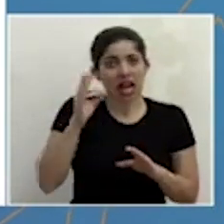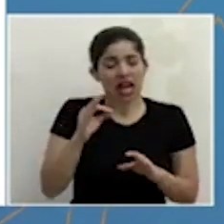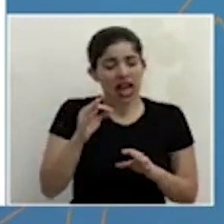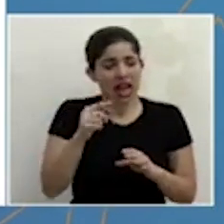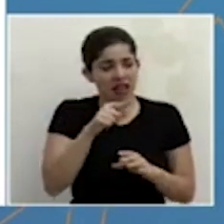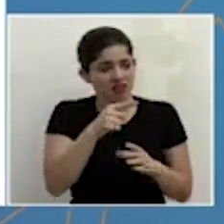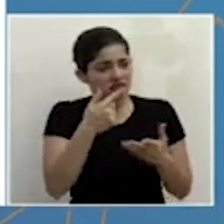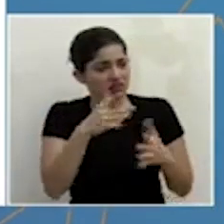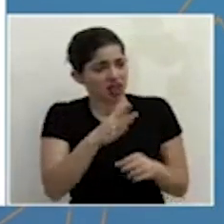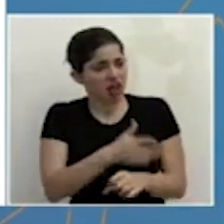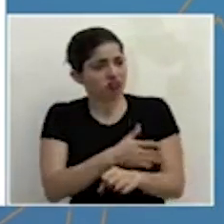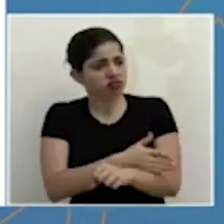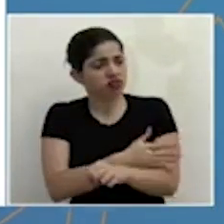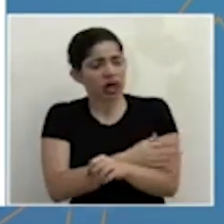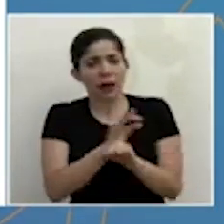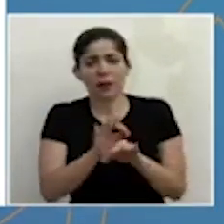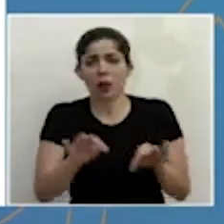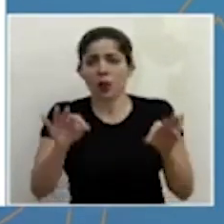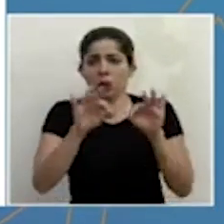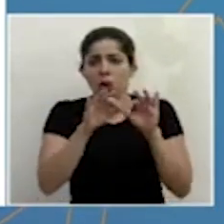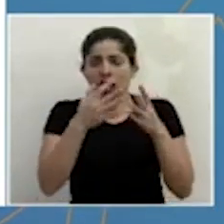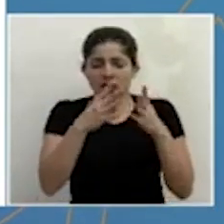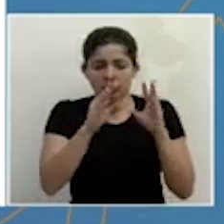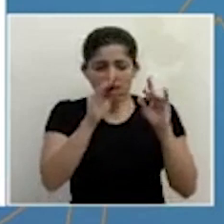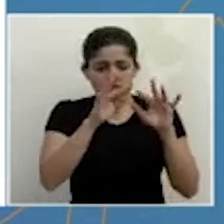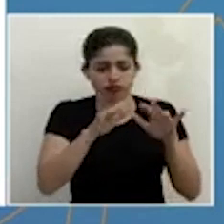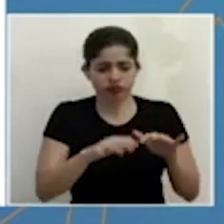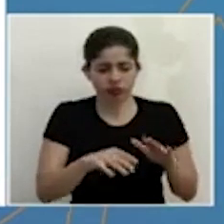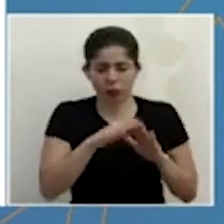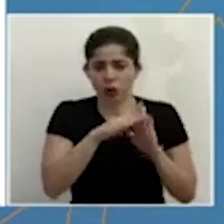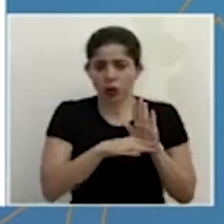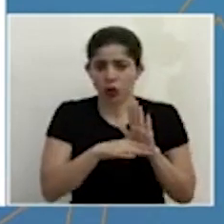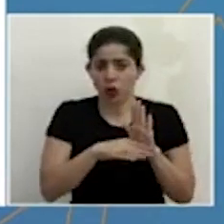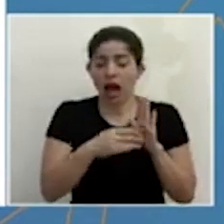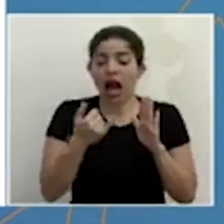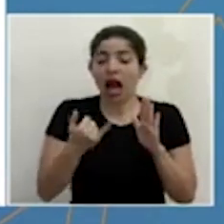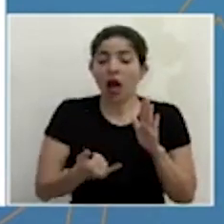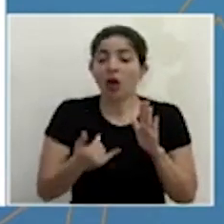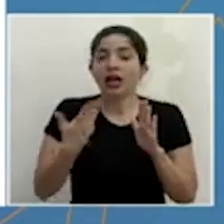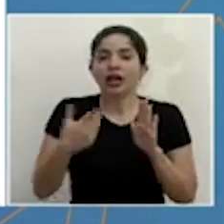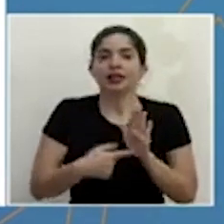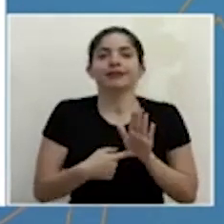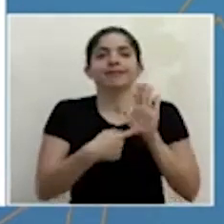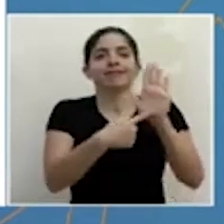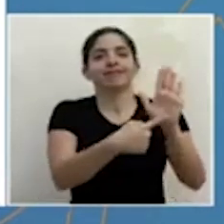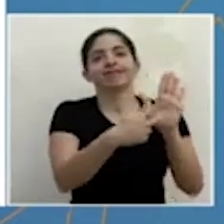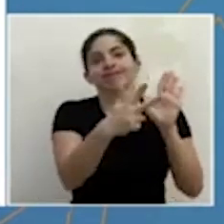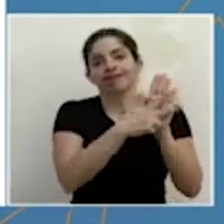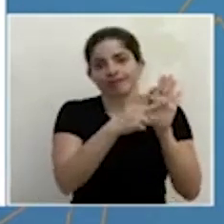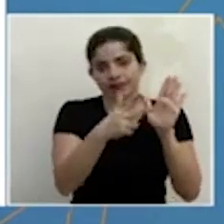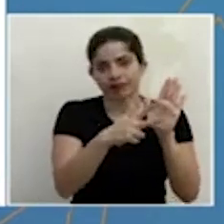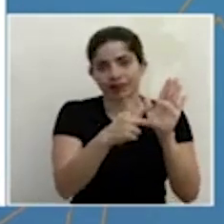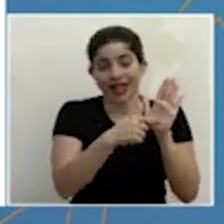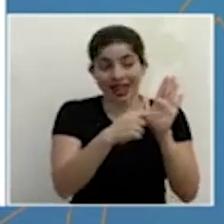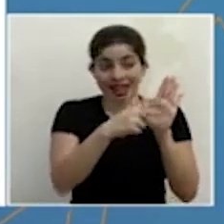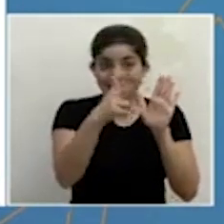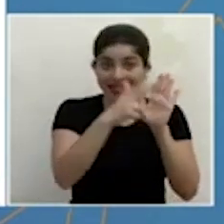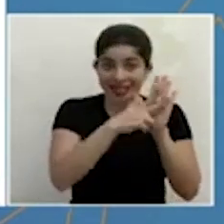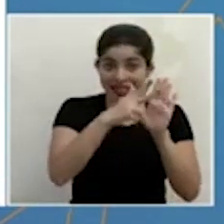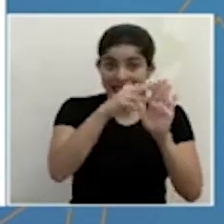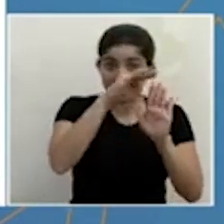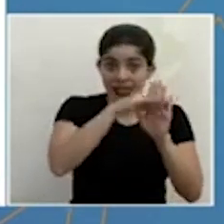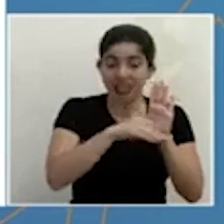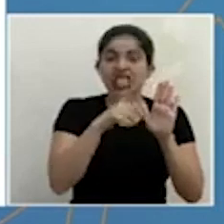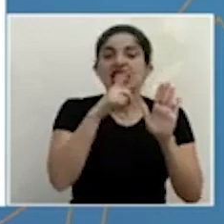tiene un avance importante en ese protocolo pues corresponde la validación correspondiente de ese protocolo